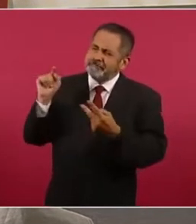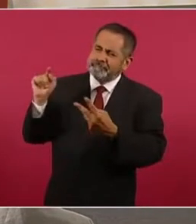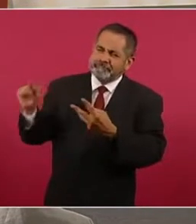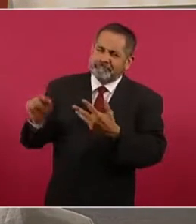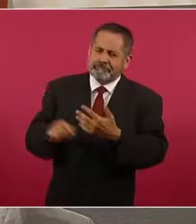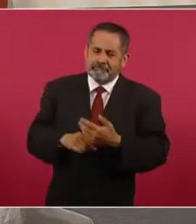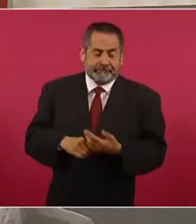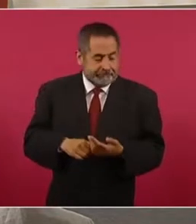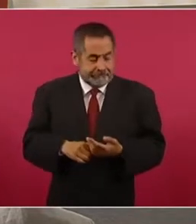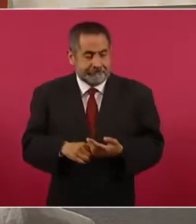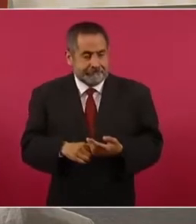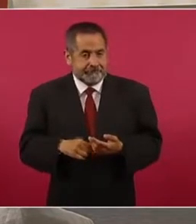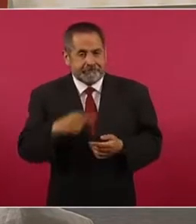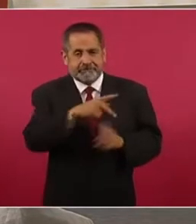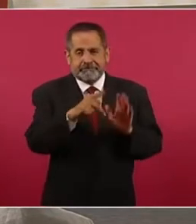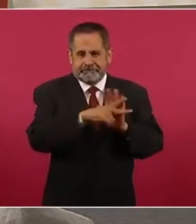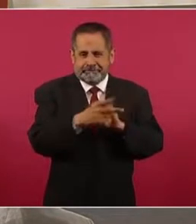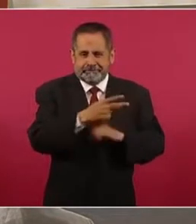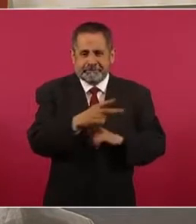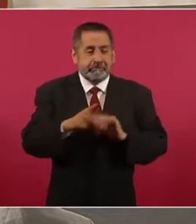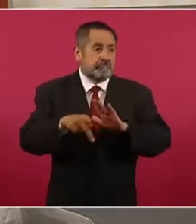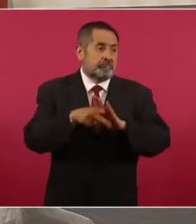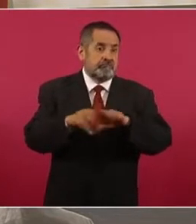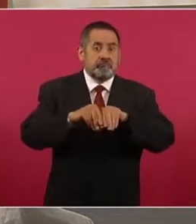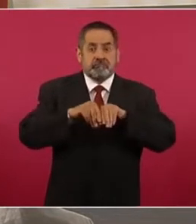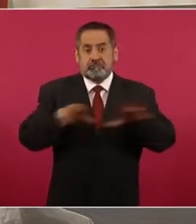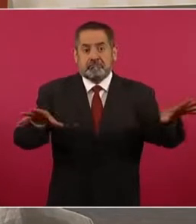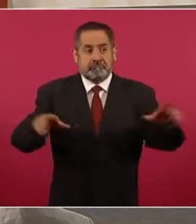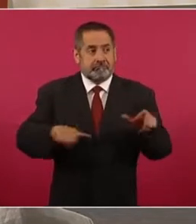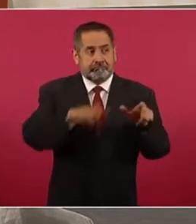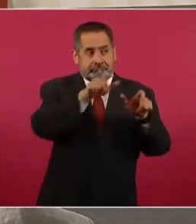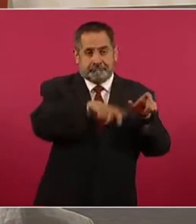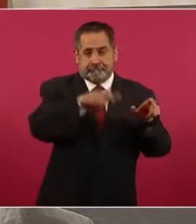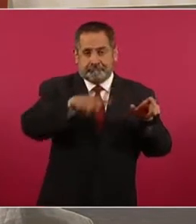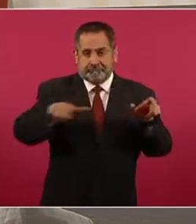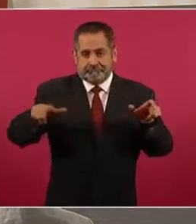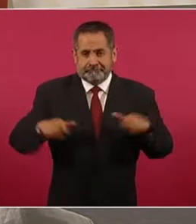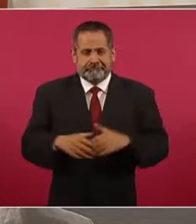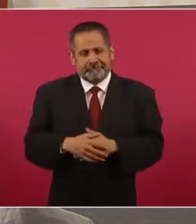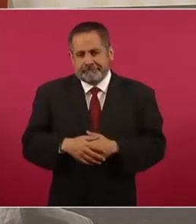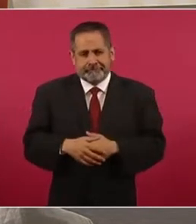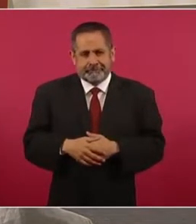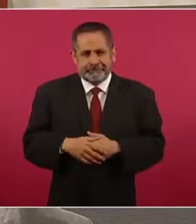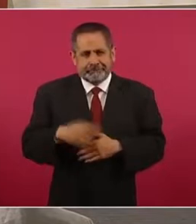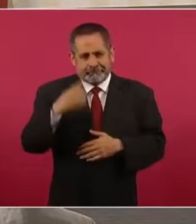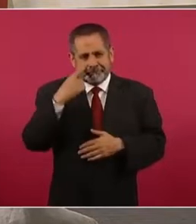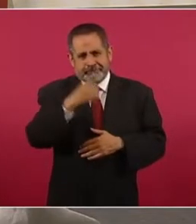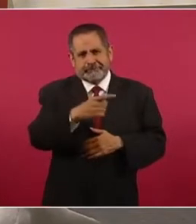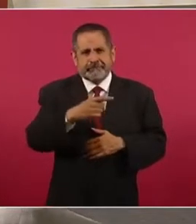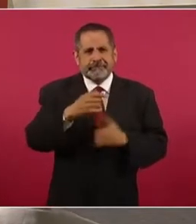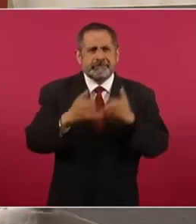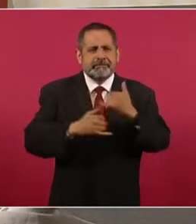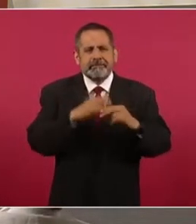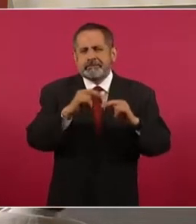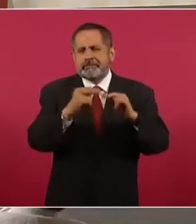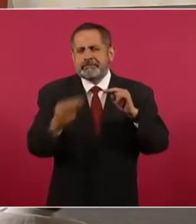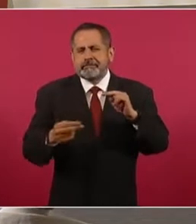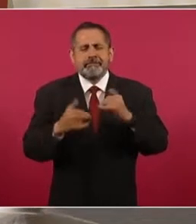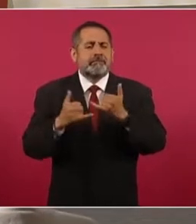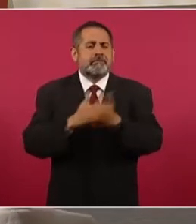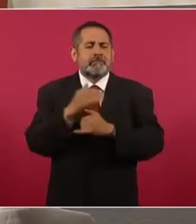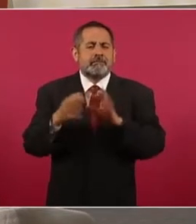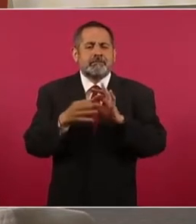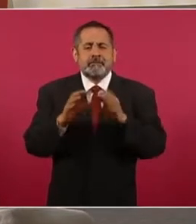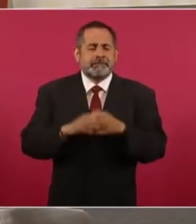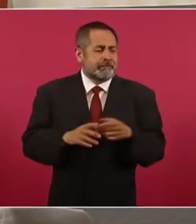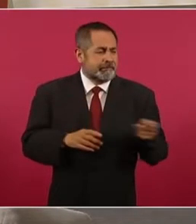ocho columnas, los dos. Su nodo sincronizado es digno de los Juegos Olímpicos. Dichas notas carecen